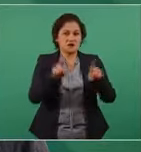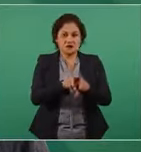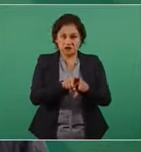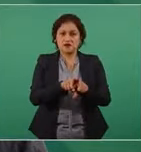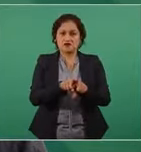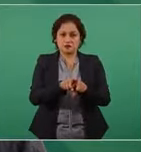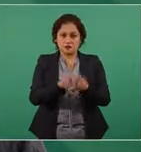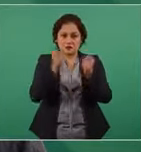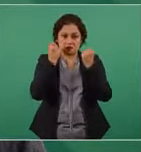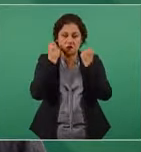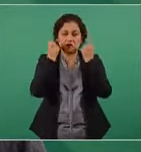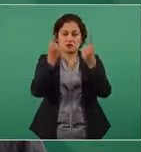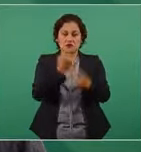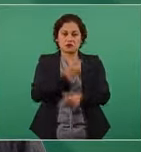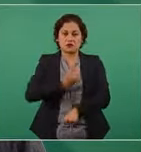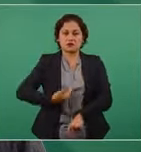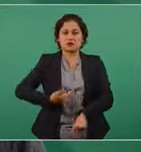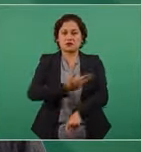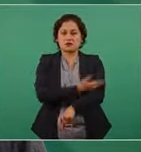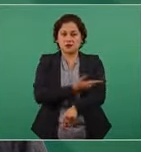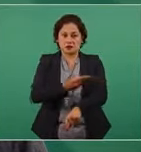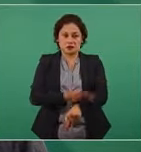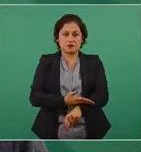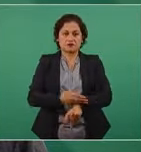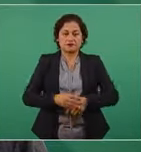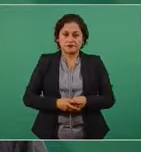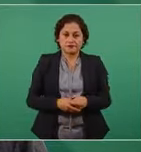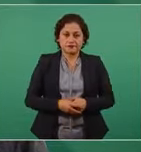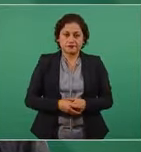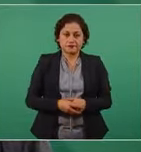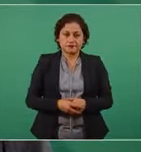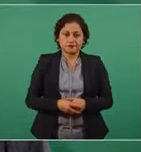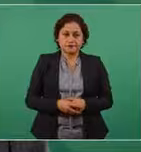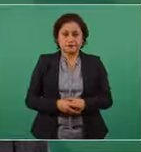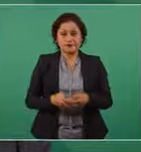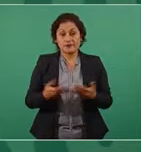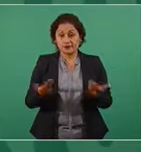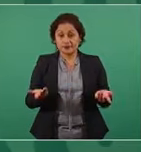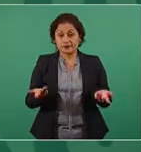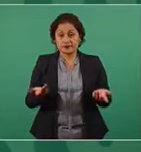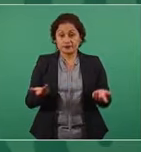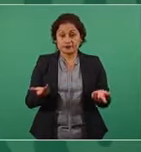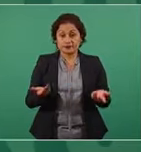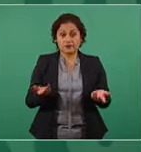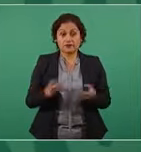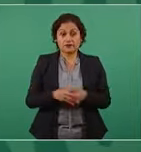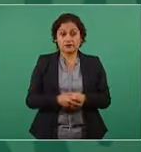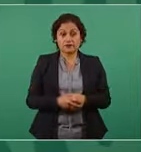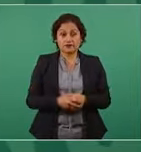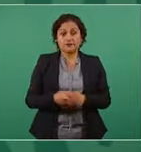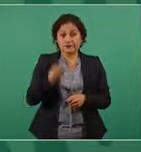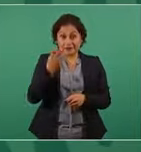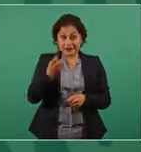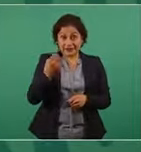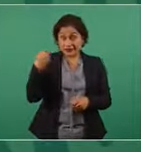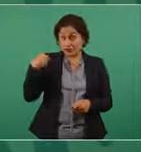Madero entonces esa lección